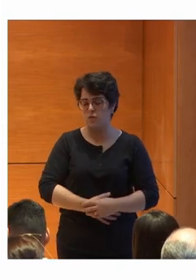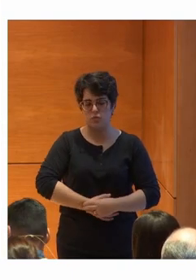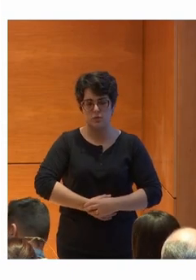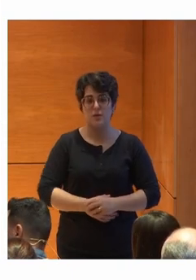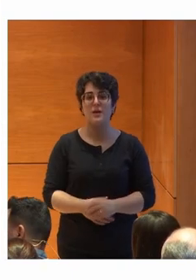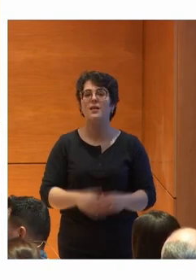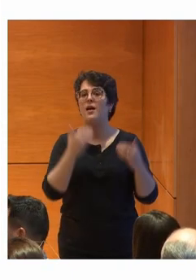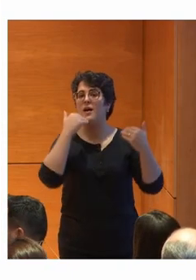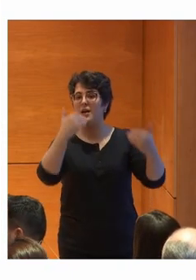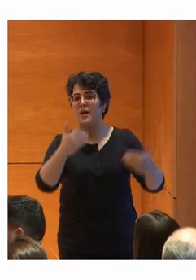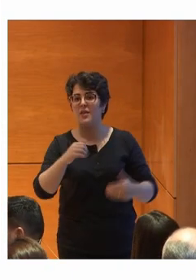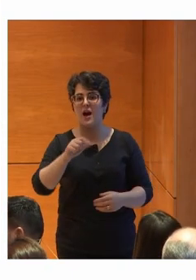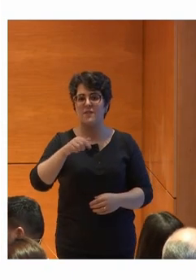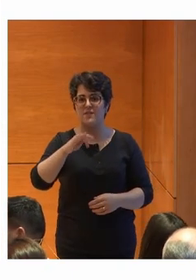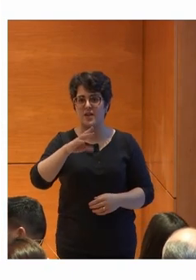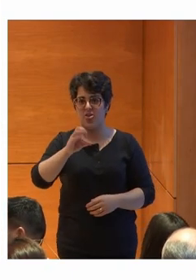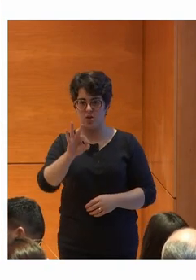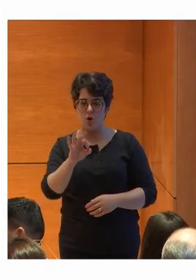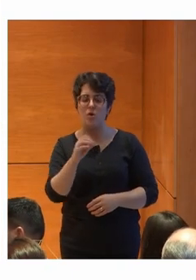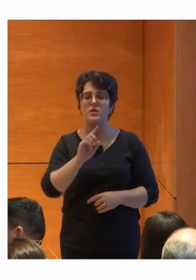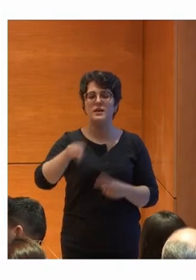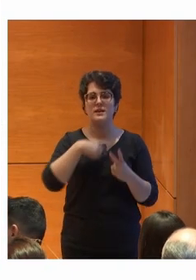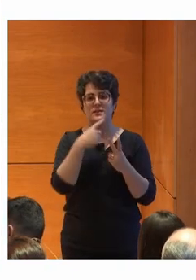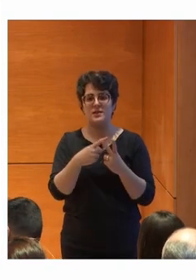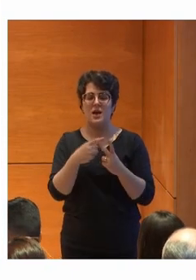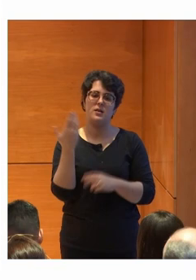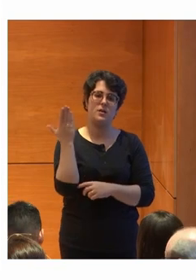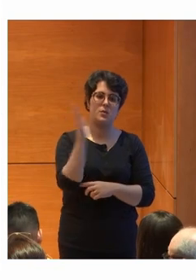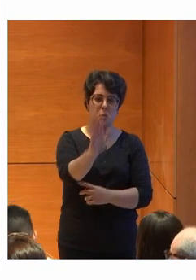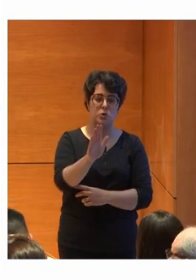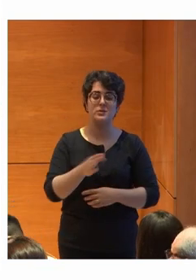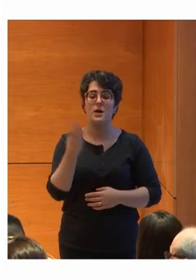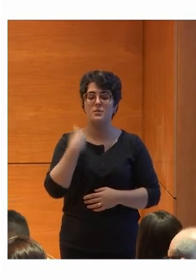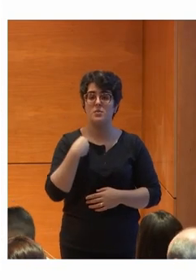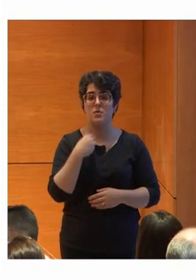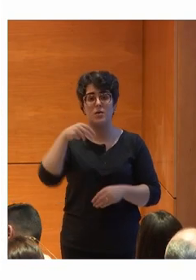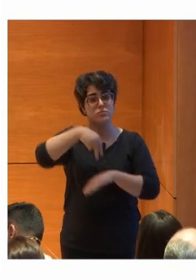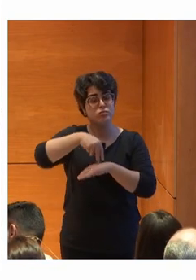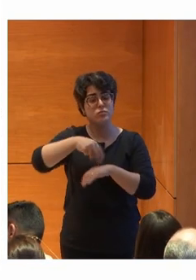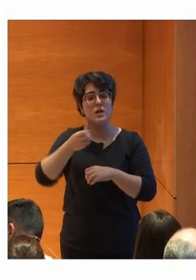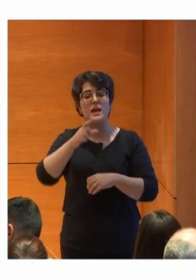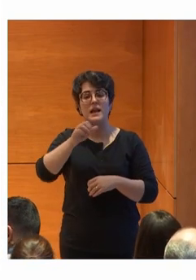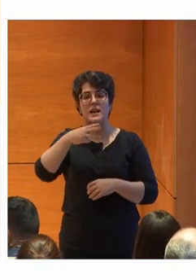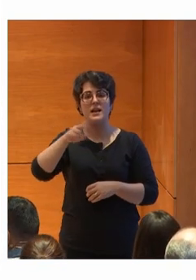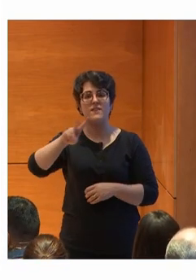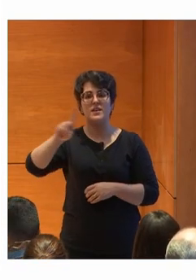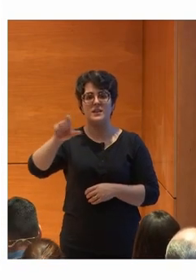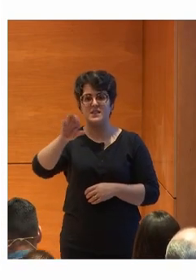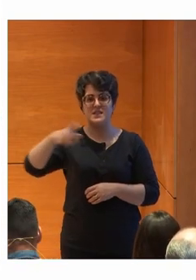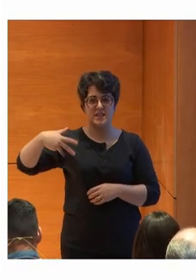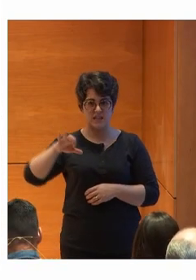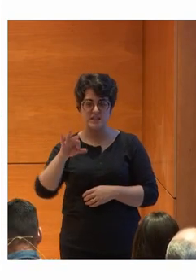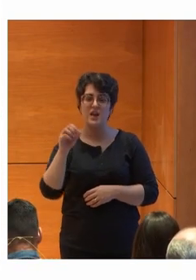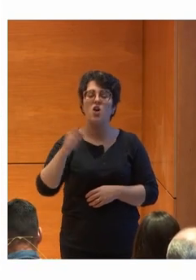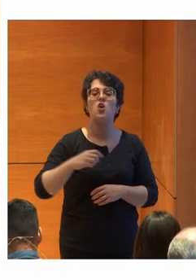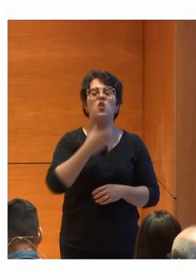Muchas gracias, Alfredo Vamos con la siguiente iniciativa Recibimos en el escenario a Elena Vilches Logopeda